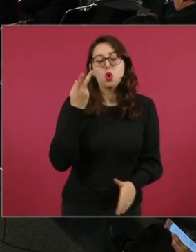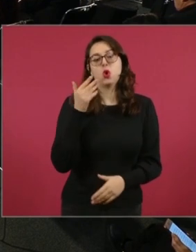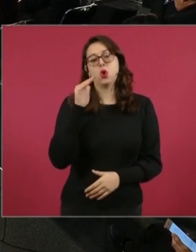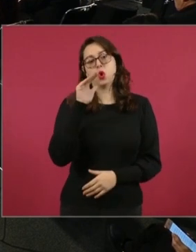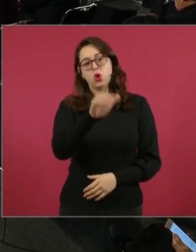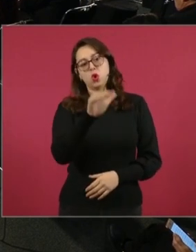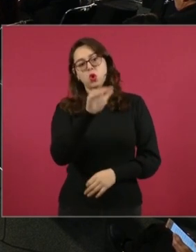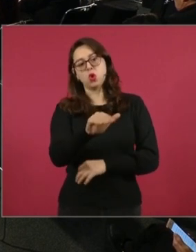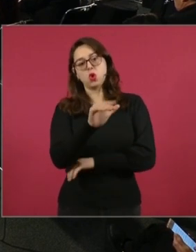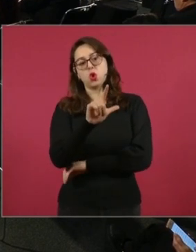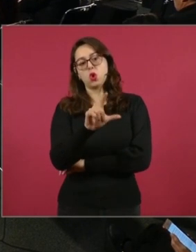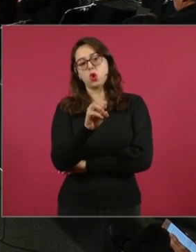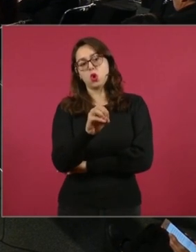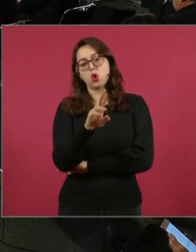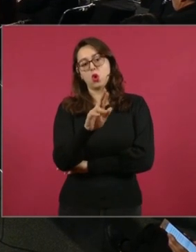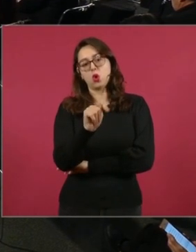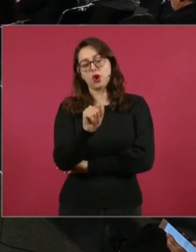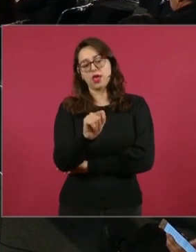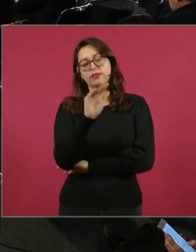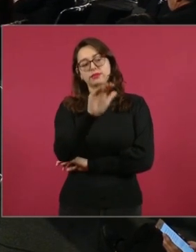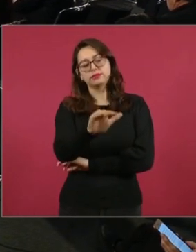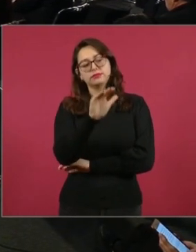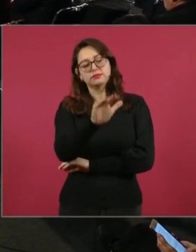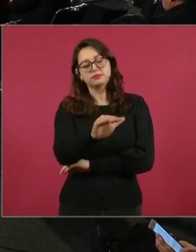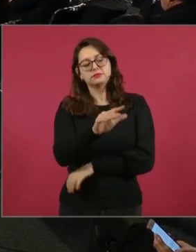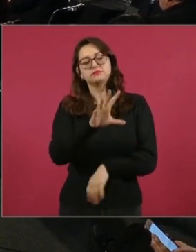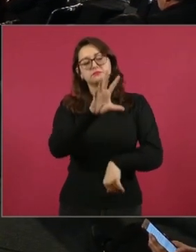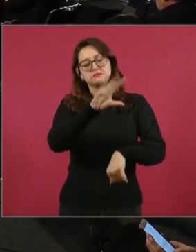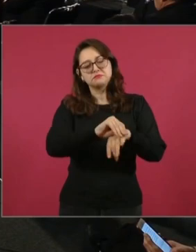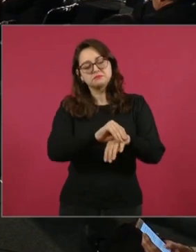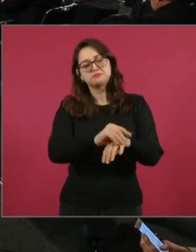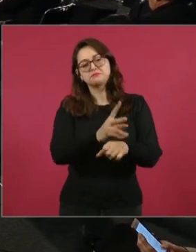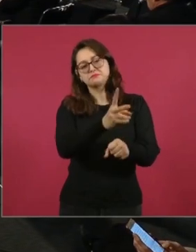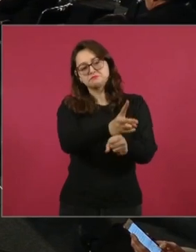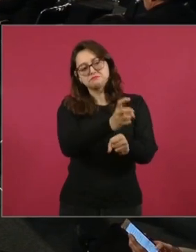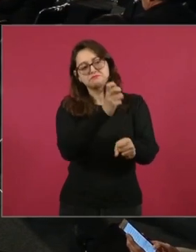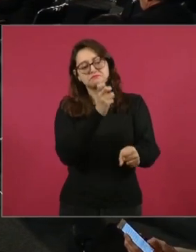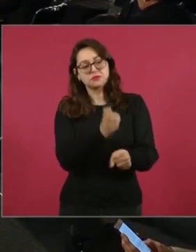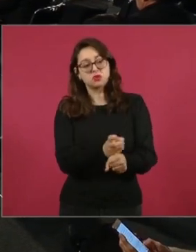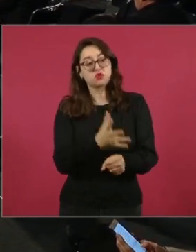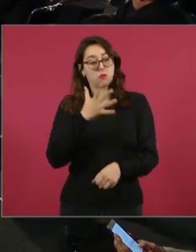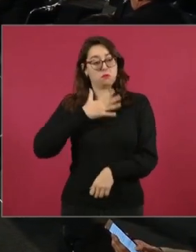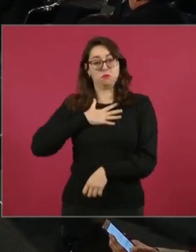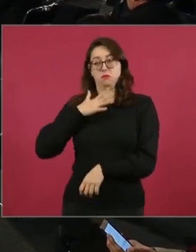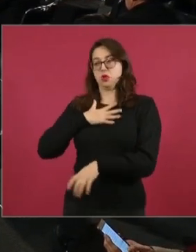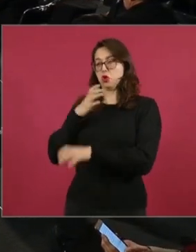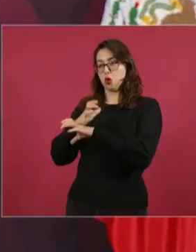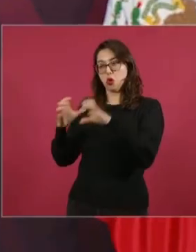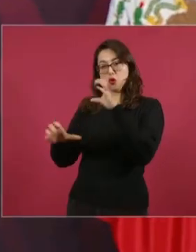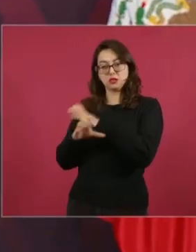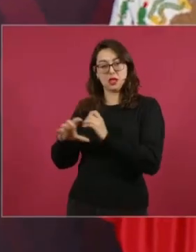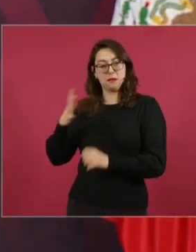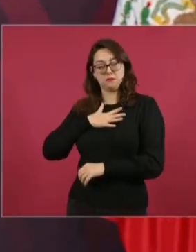lo emplazo, a que cambiemos todos los bienes,